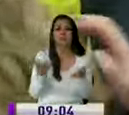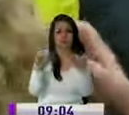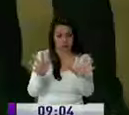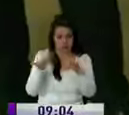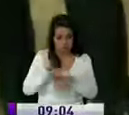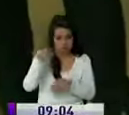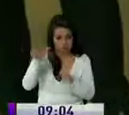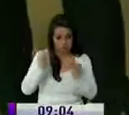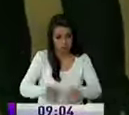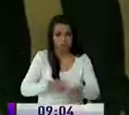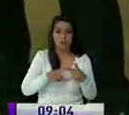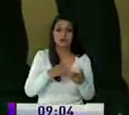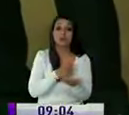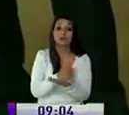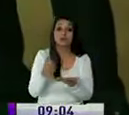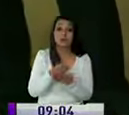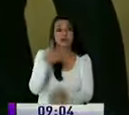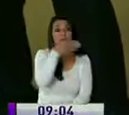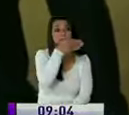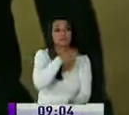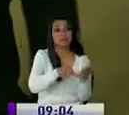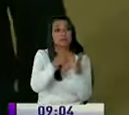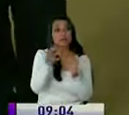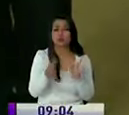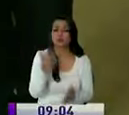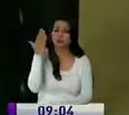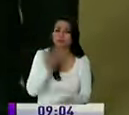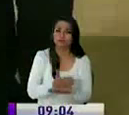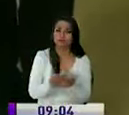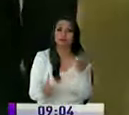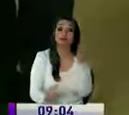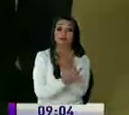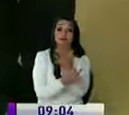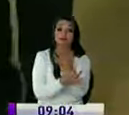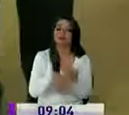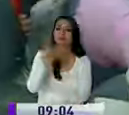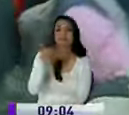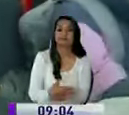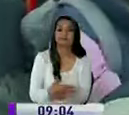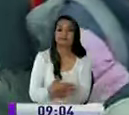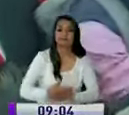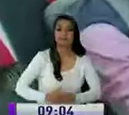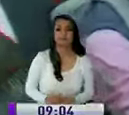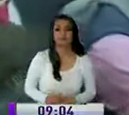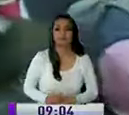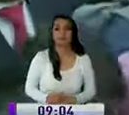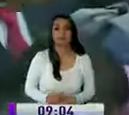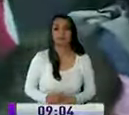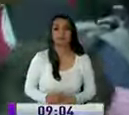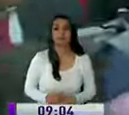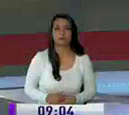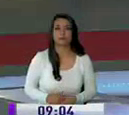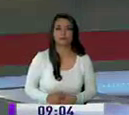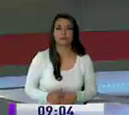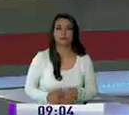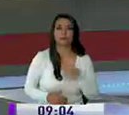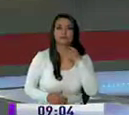su presencia semanal ante el ministerio de justicia y el retiro del grillete electrónico informó Javier Rosero